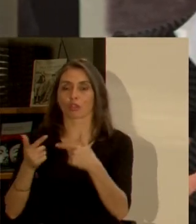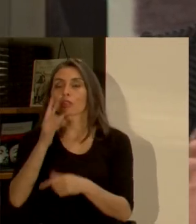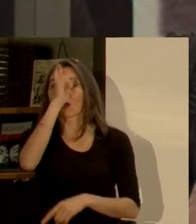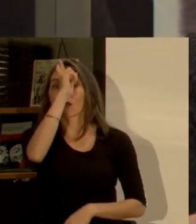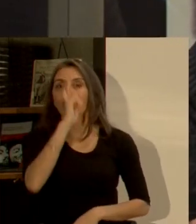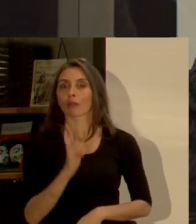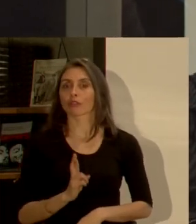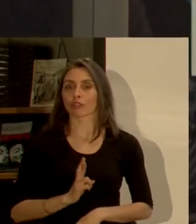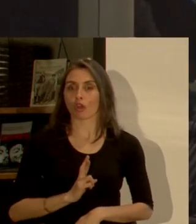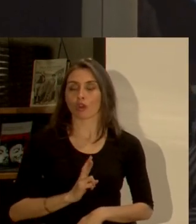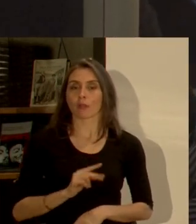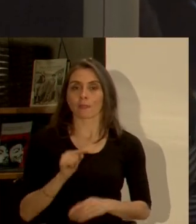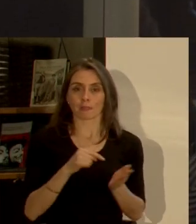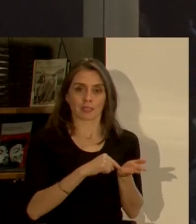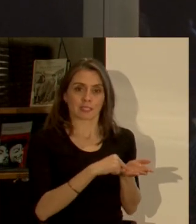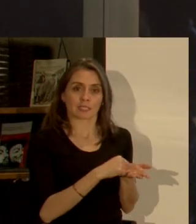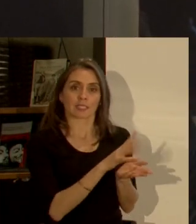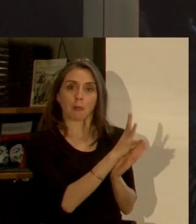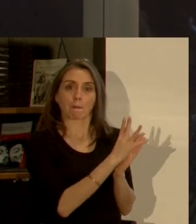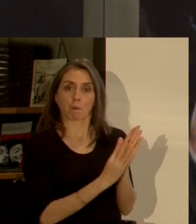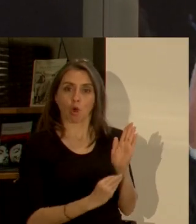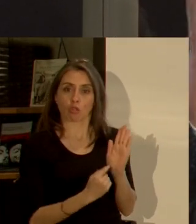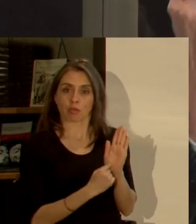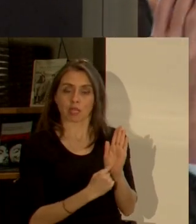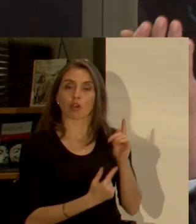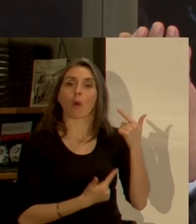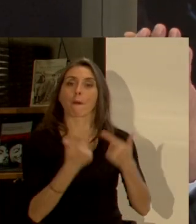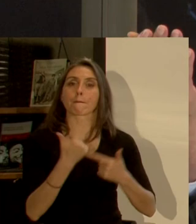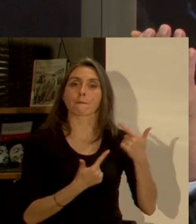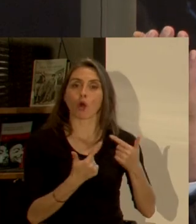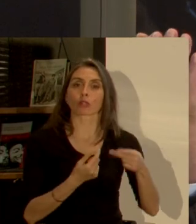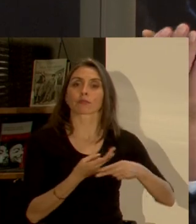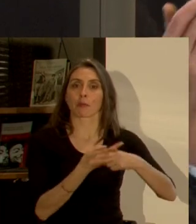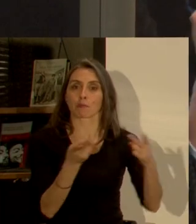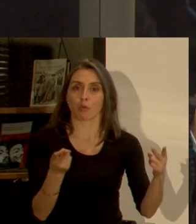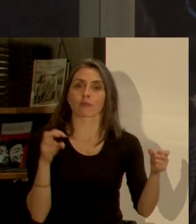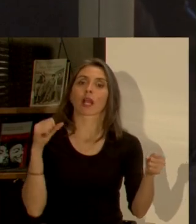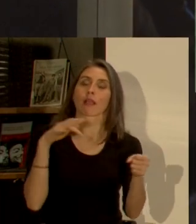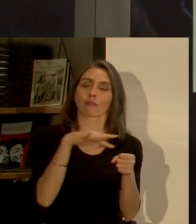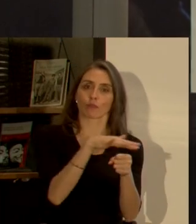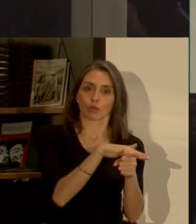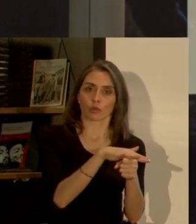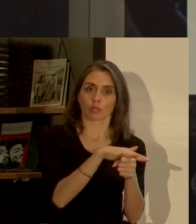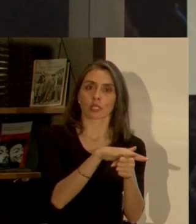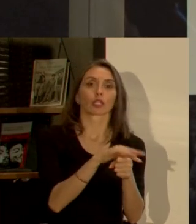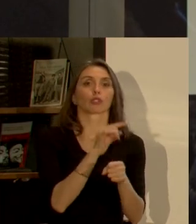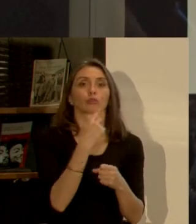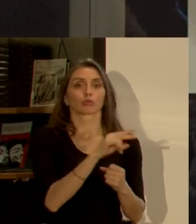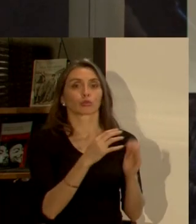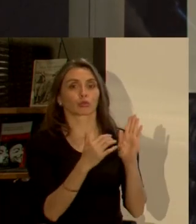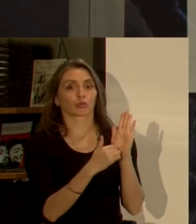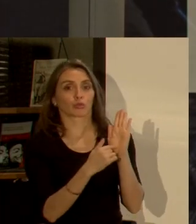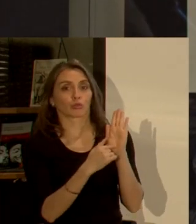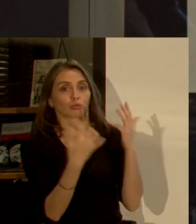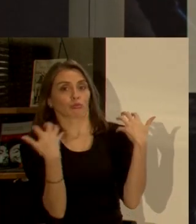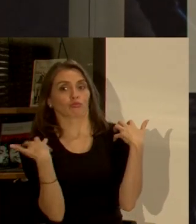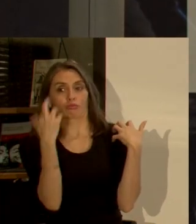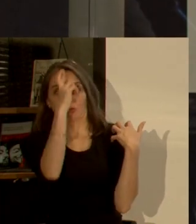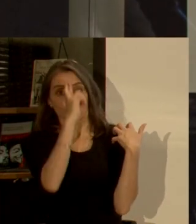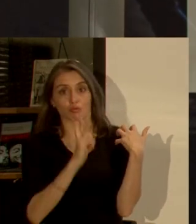esquema es influir sobre políticas públicas pero su papel debe ser